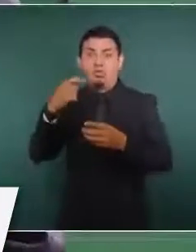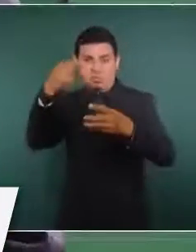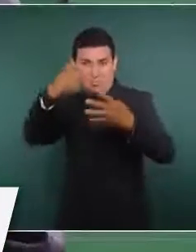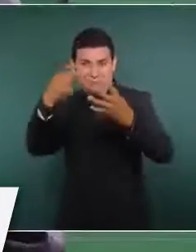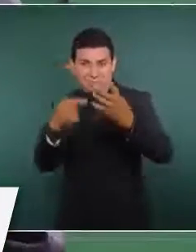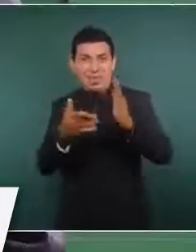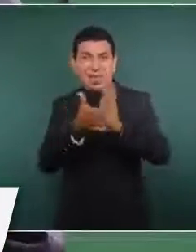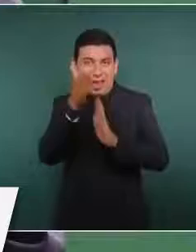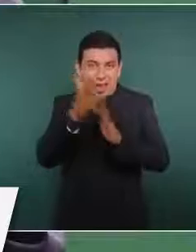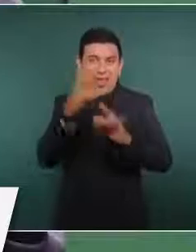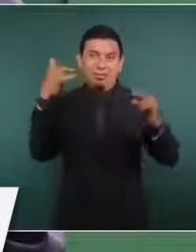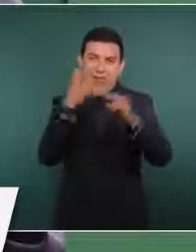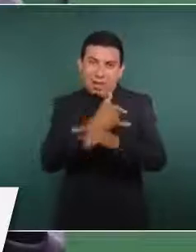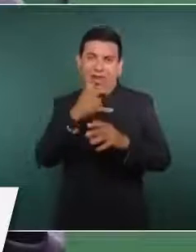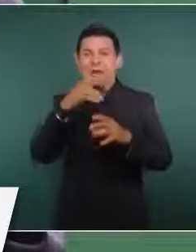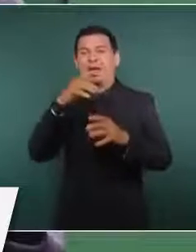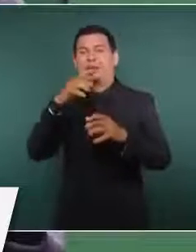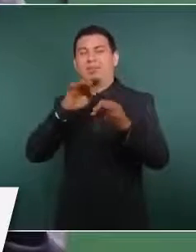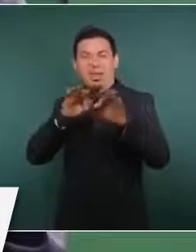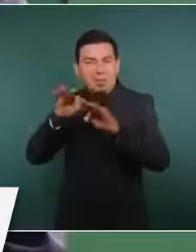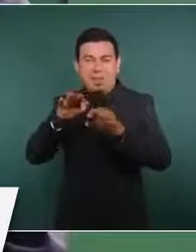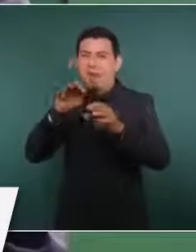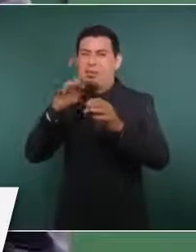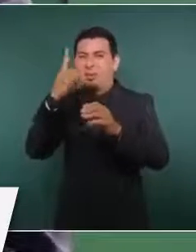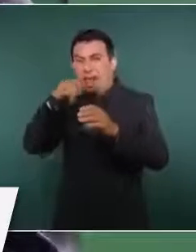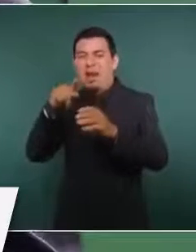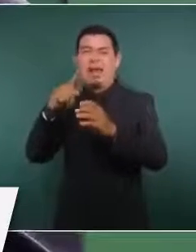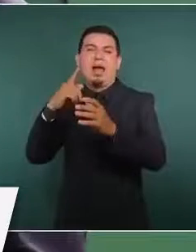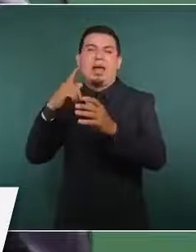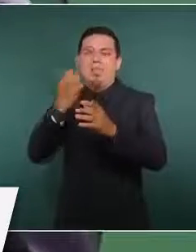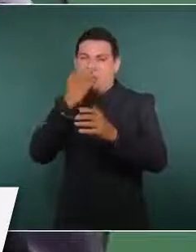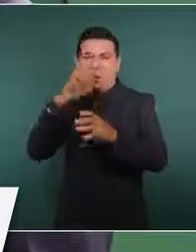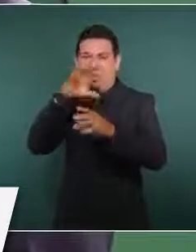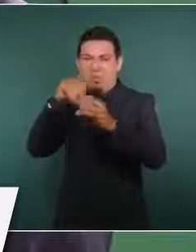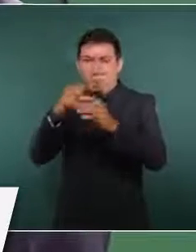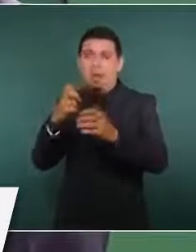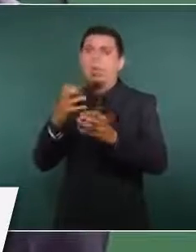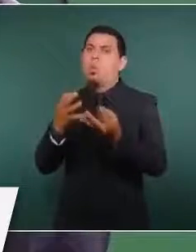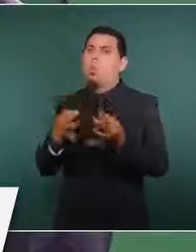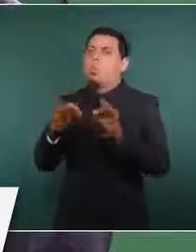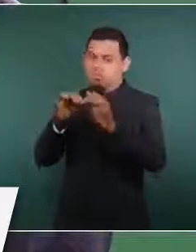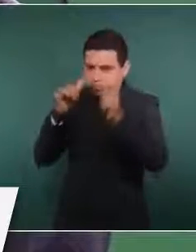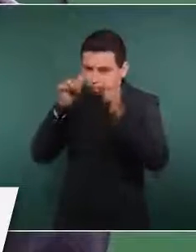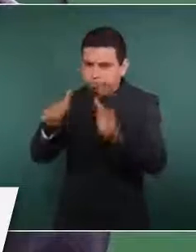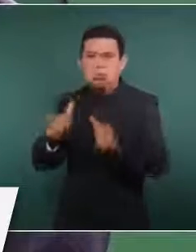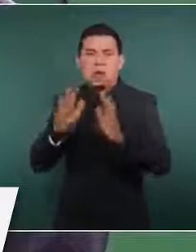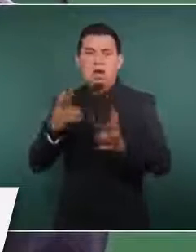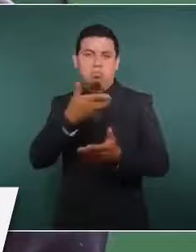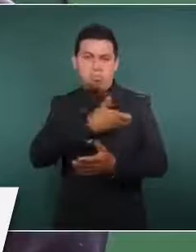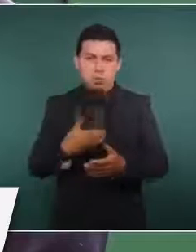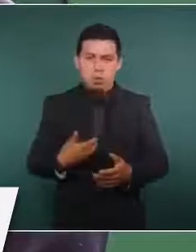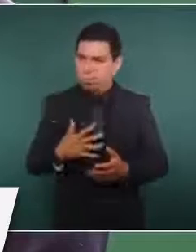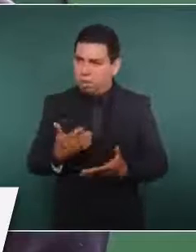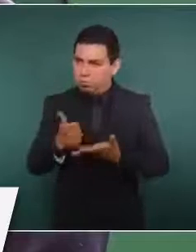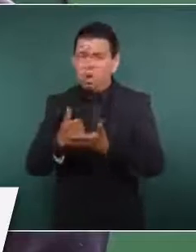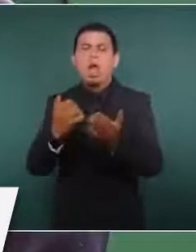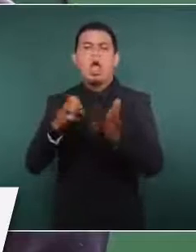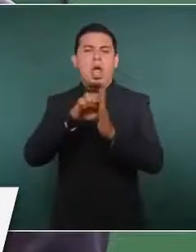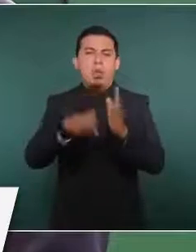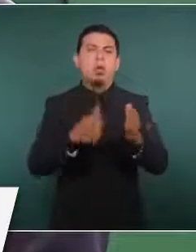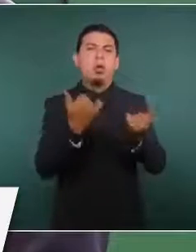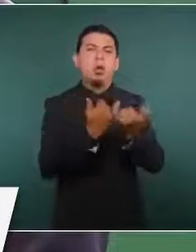del gobierno federal. Lo mismo la rehabilitación de la refinería